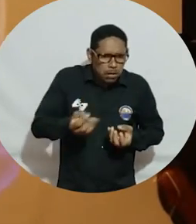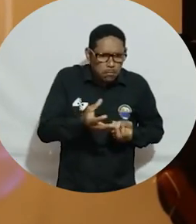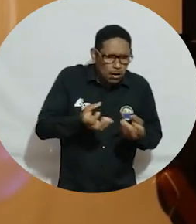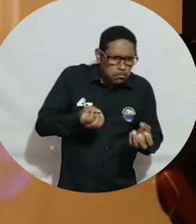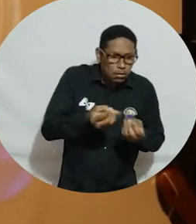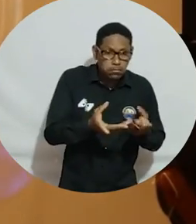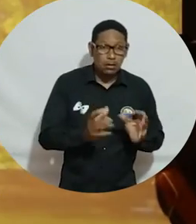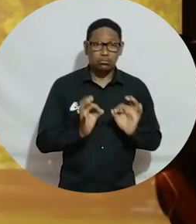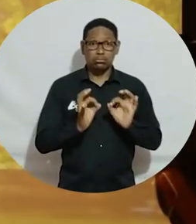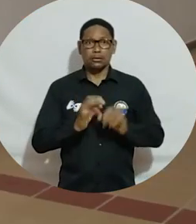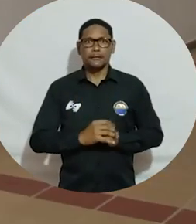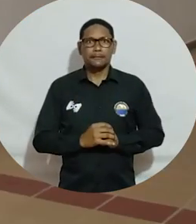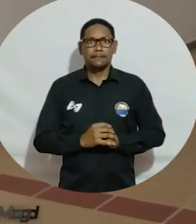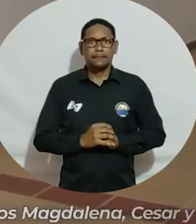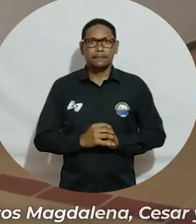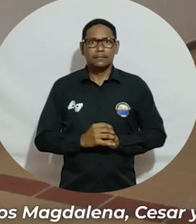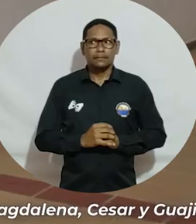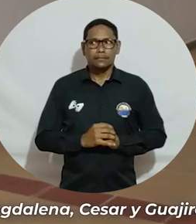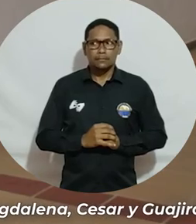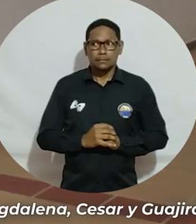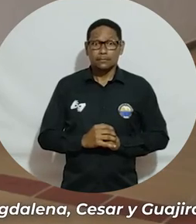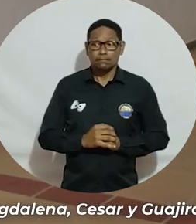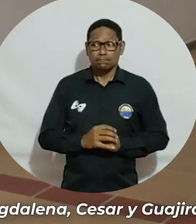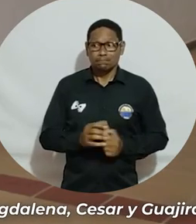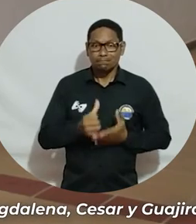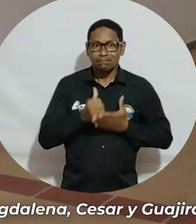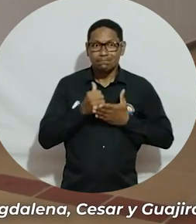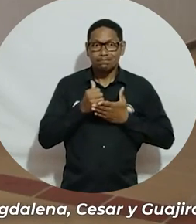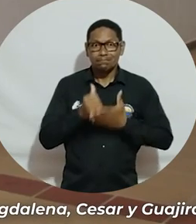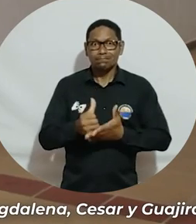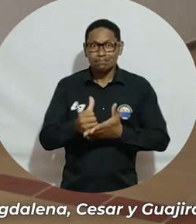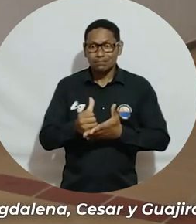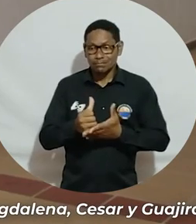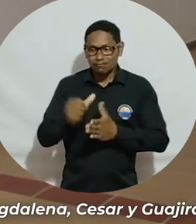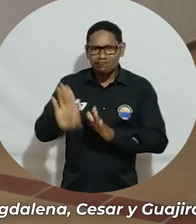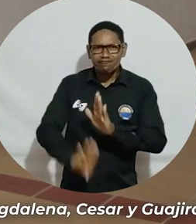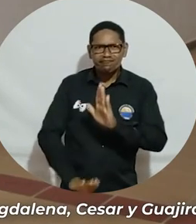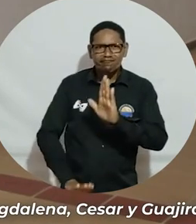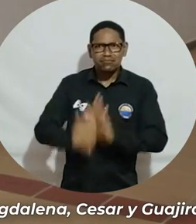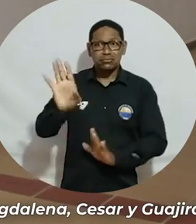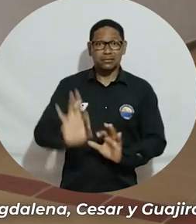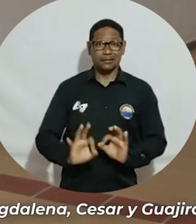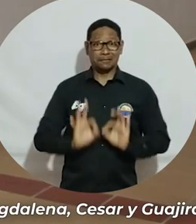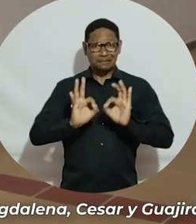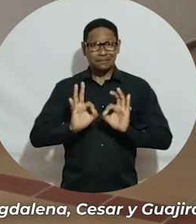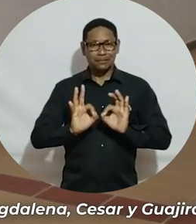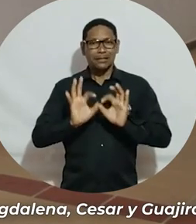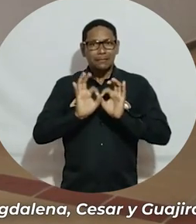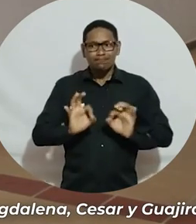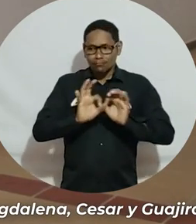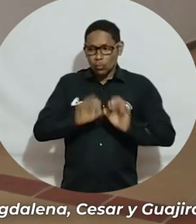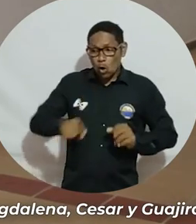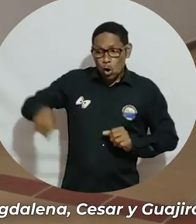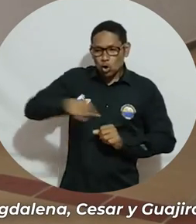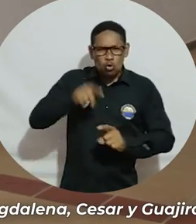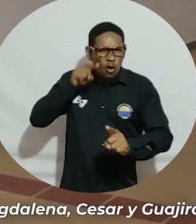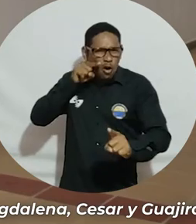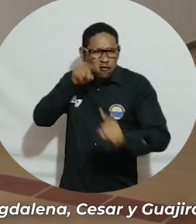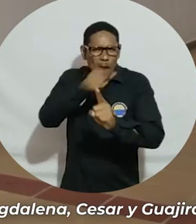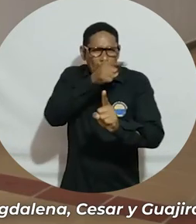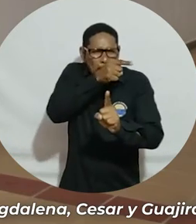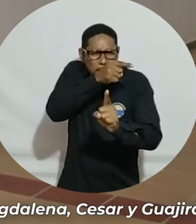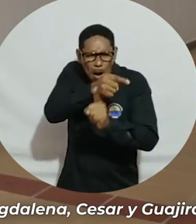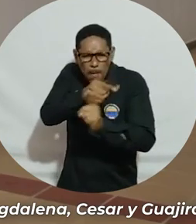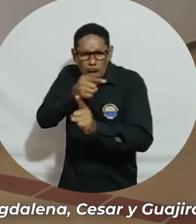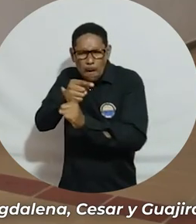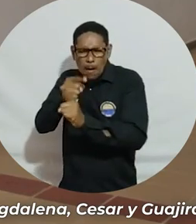aportes correspondientes. Ayudar a que esto se impulse de la mejor forma y ellos puedan lograr todos los objetivos que